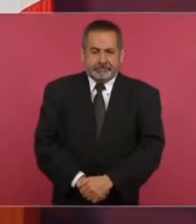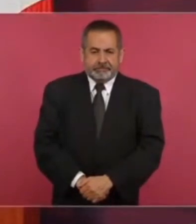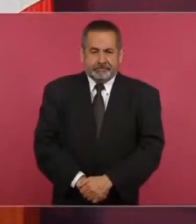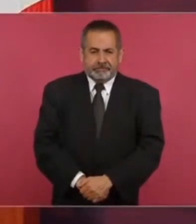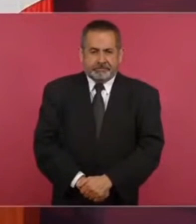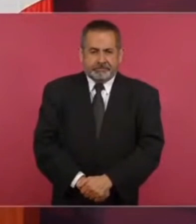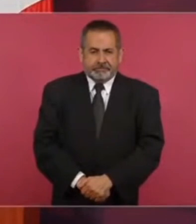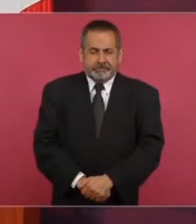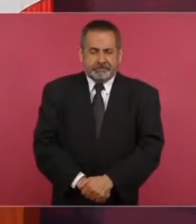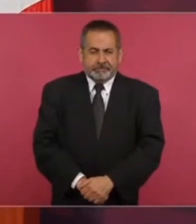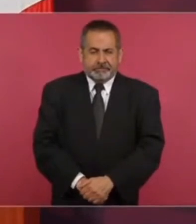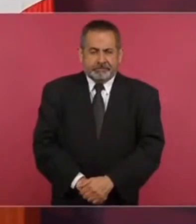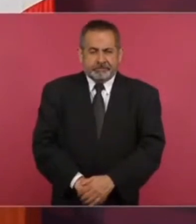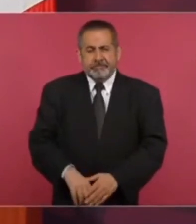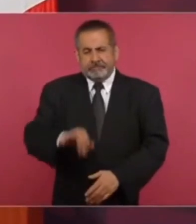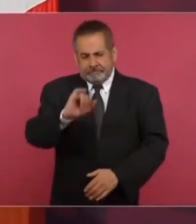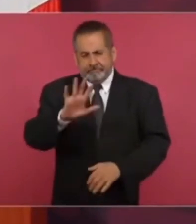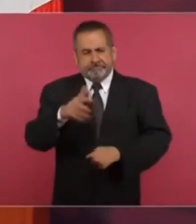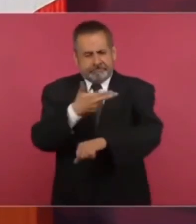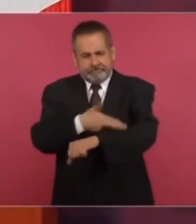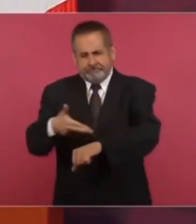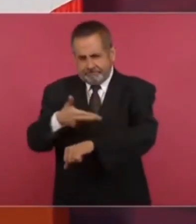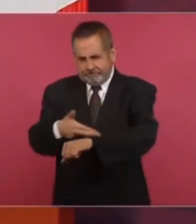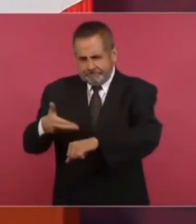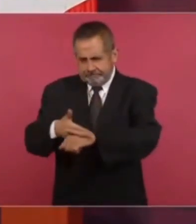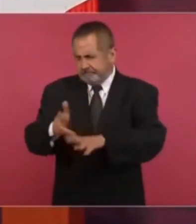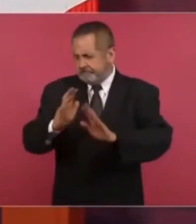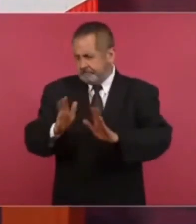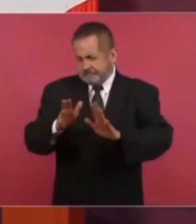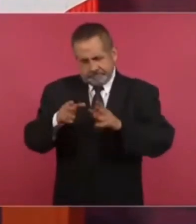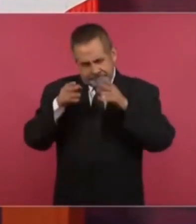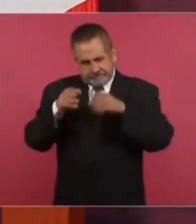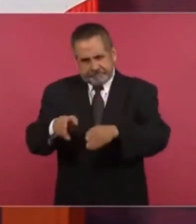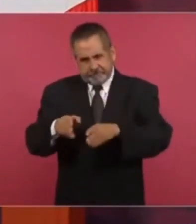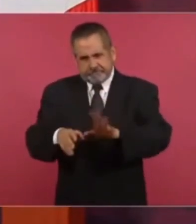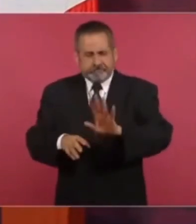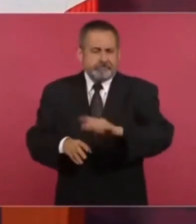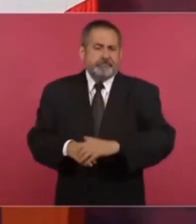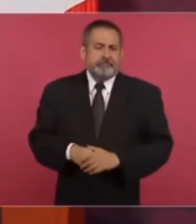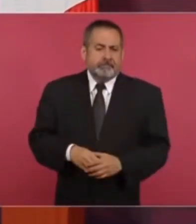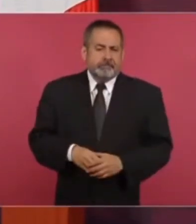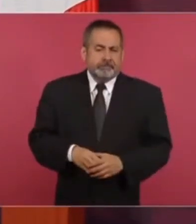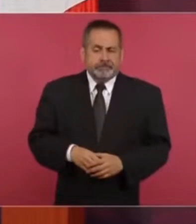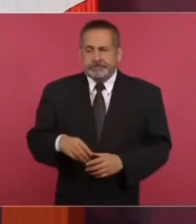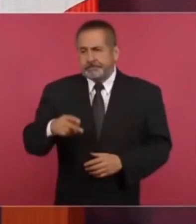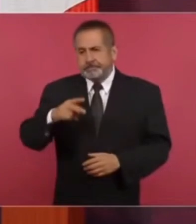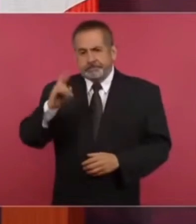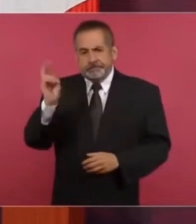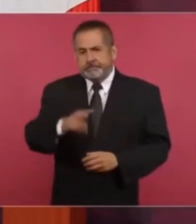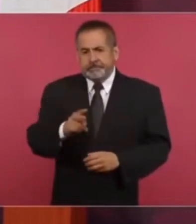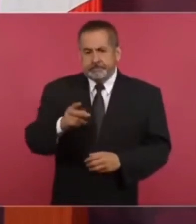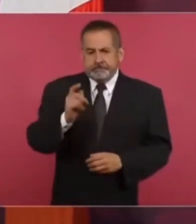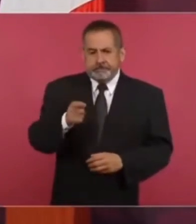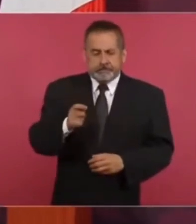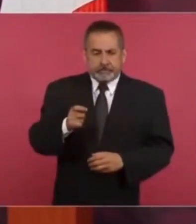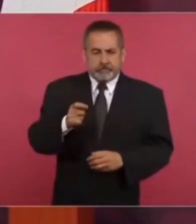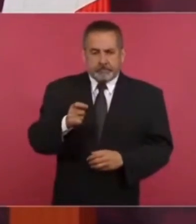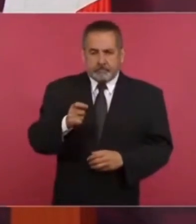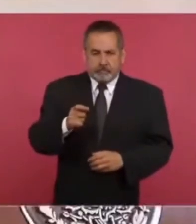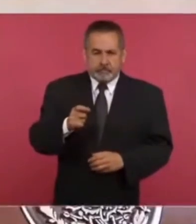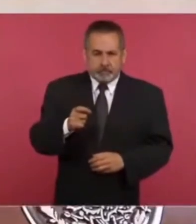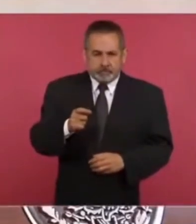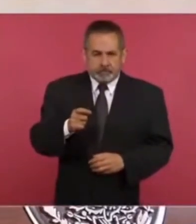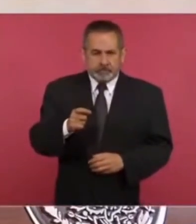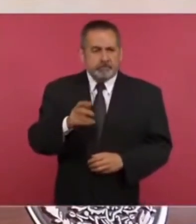sí ya estamos trabajando en eso pero la verdad se les envió